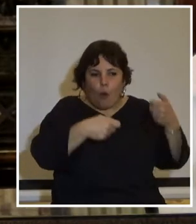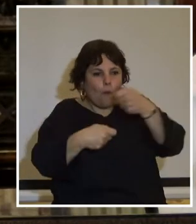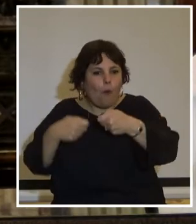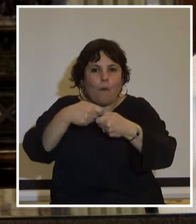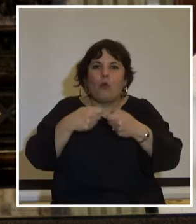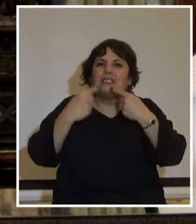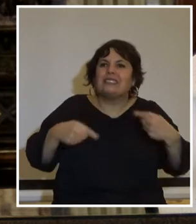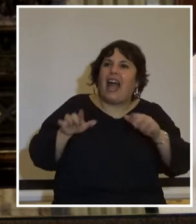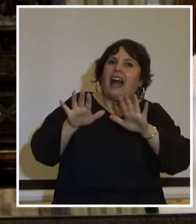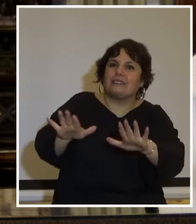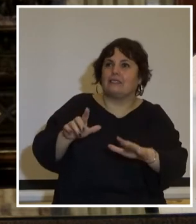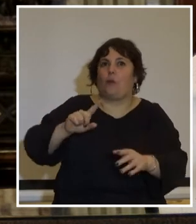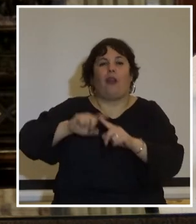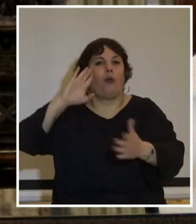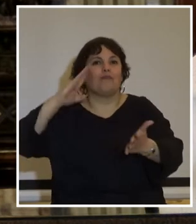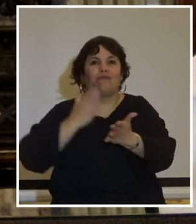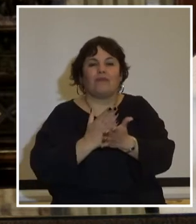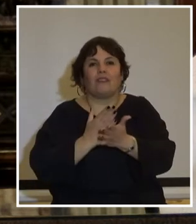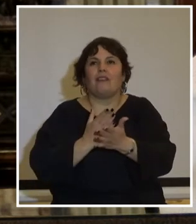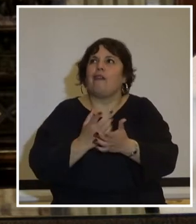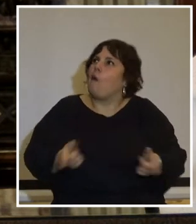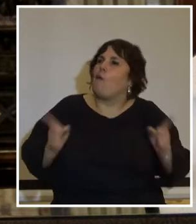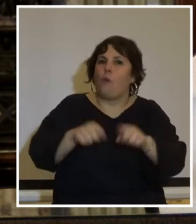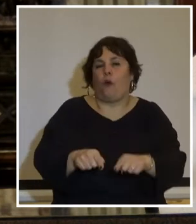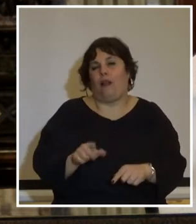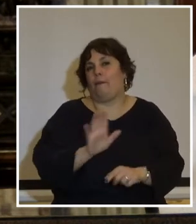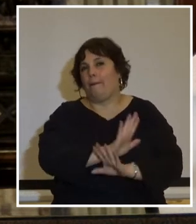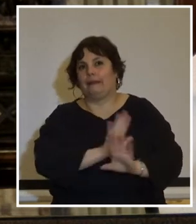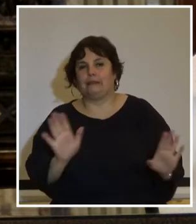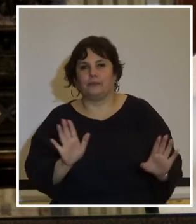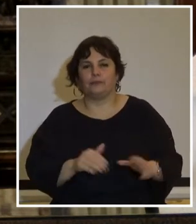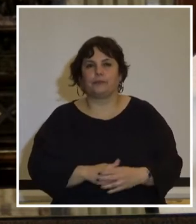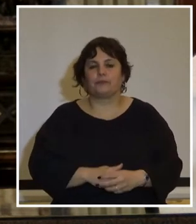hechos ominosos como es un golpe de Estado no se vuelvan a producir.